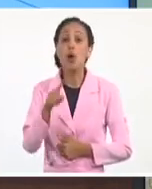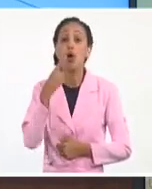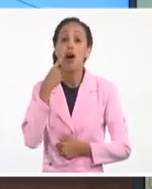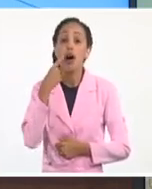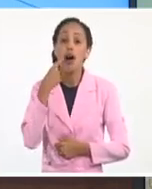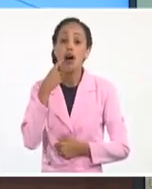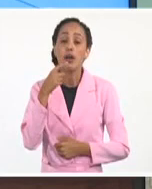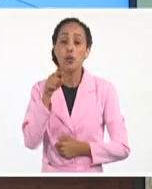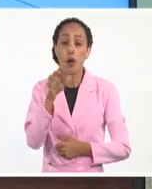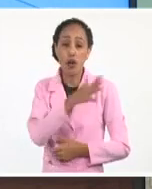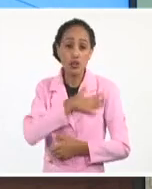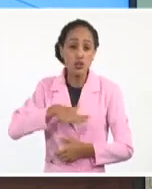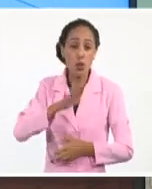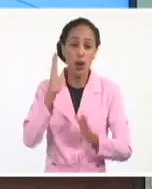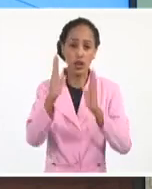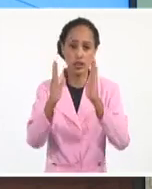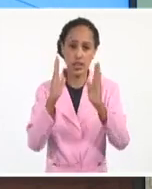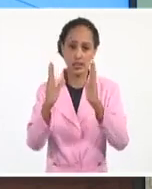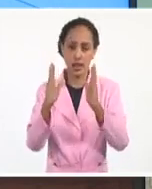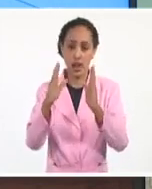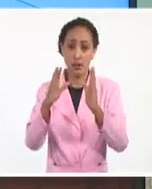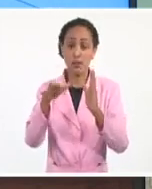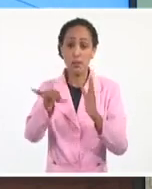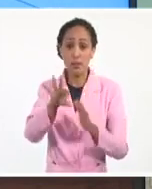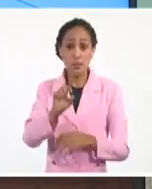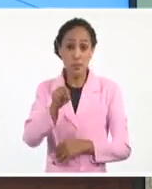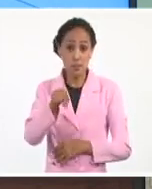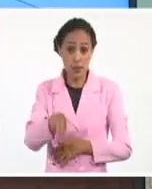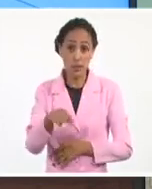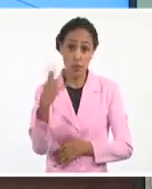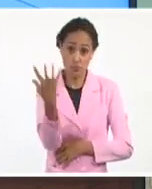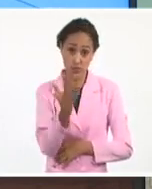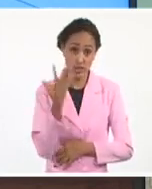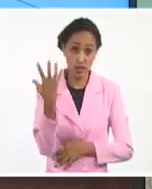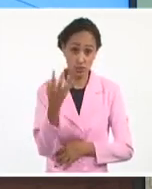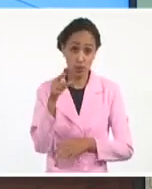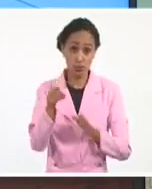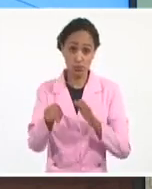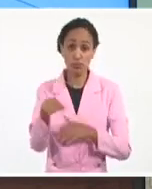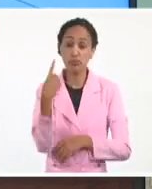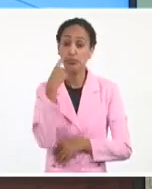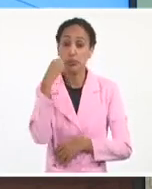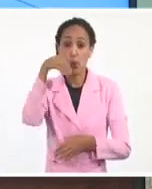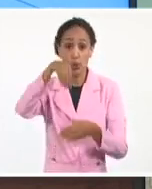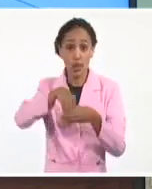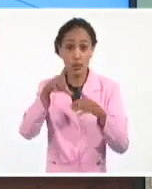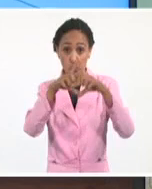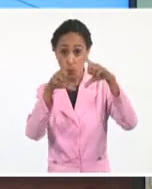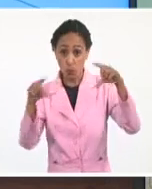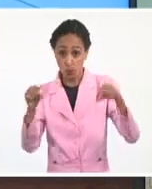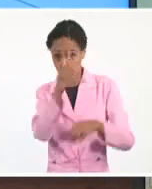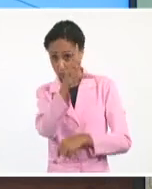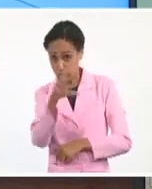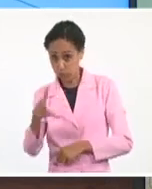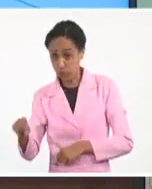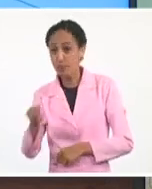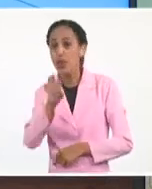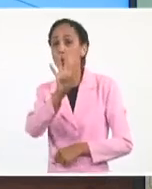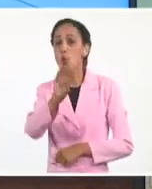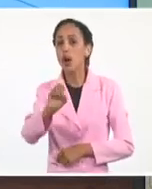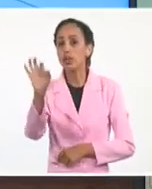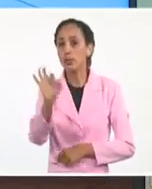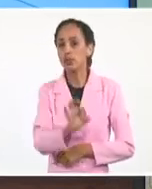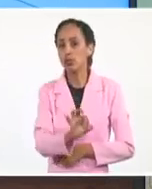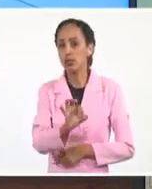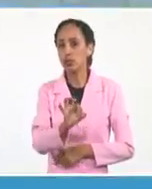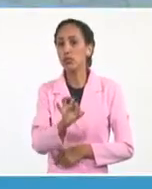la zona del centro de circulación del sistema, dentro de este cono. Y hay un 40% de que esté